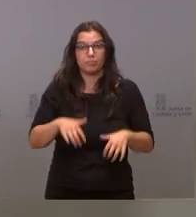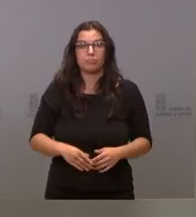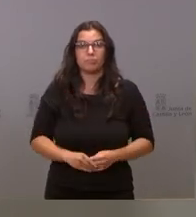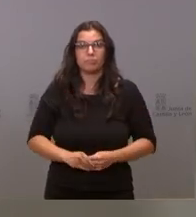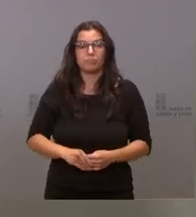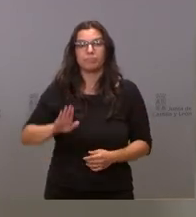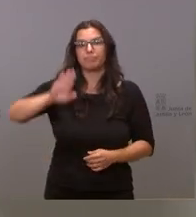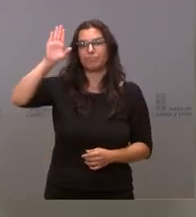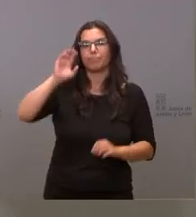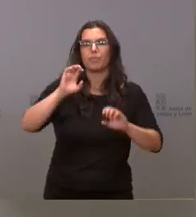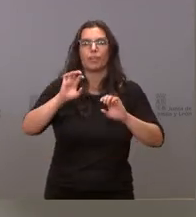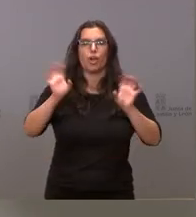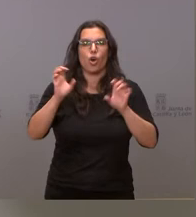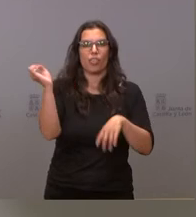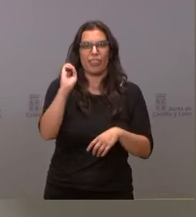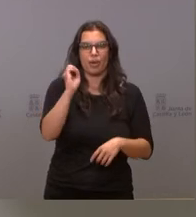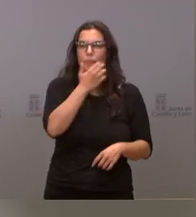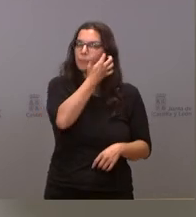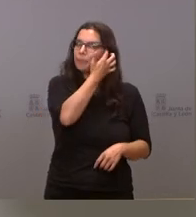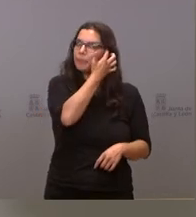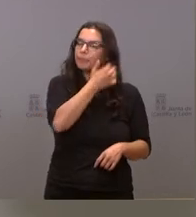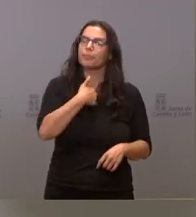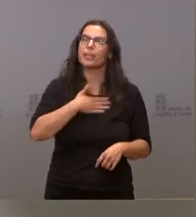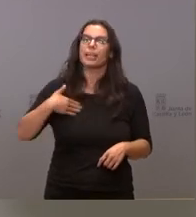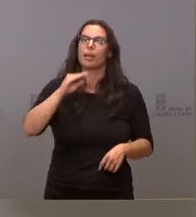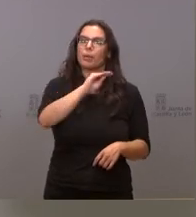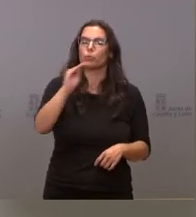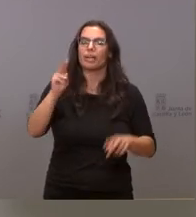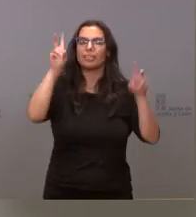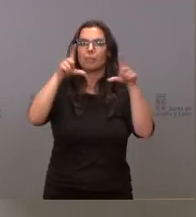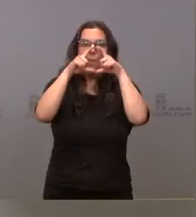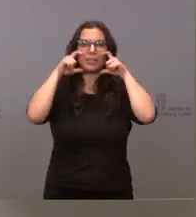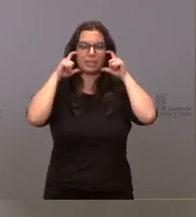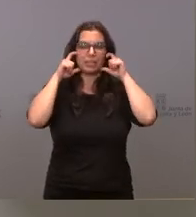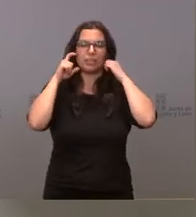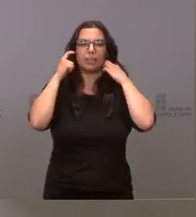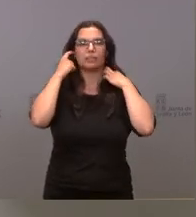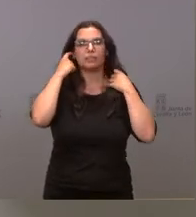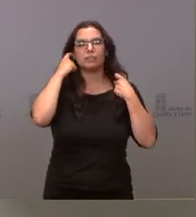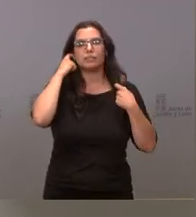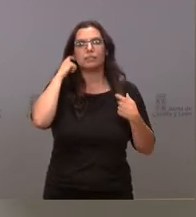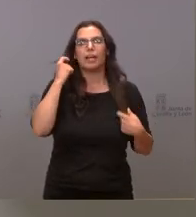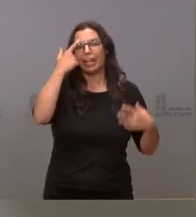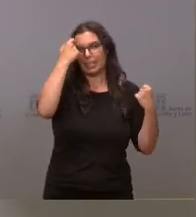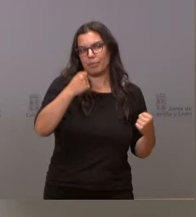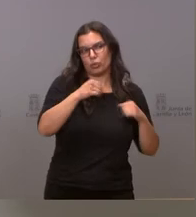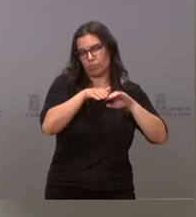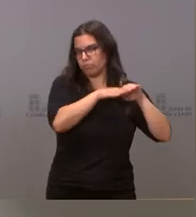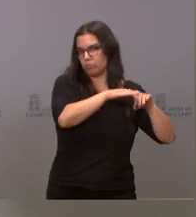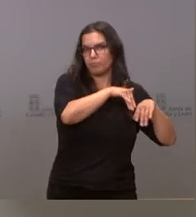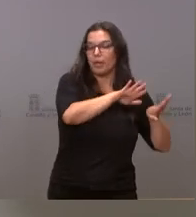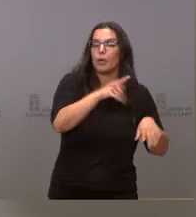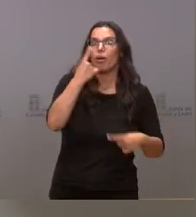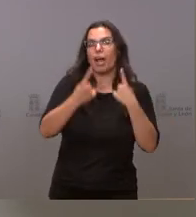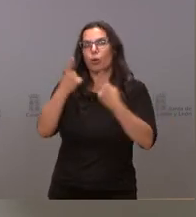Don Acero, quería preguntarle sobre el asunto de las mascarillas, más allá de lo que dice que puedan decir algunos expertos, es verdad que otras comunidades están